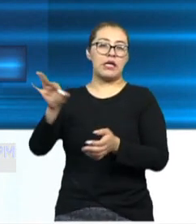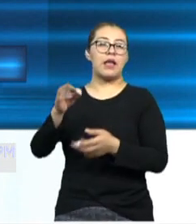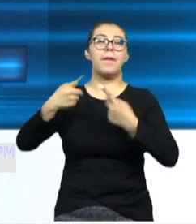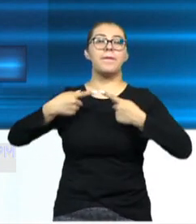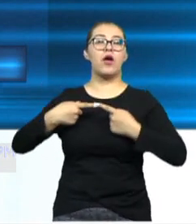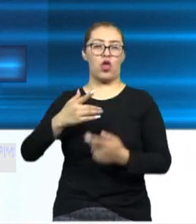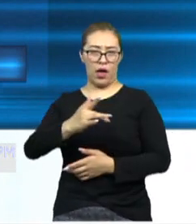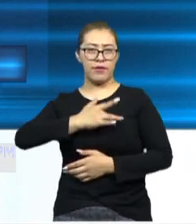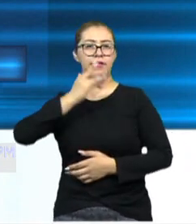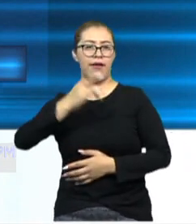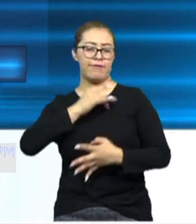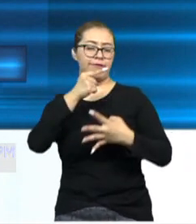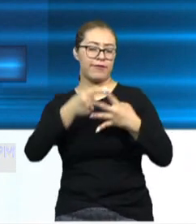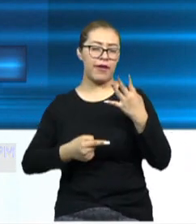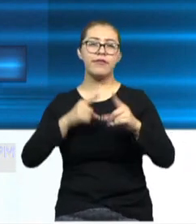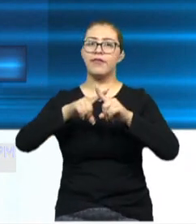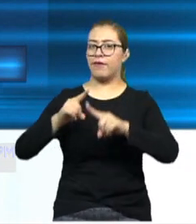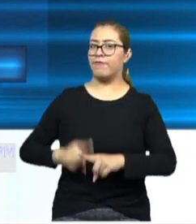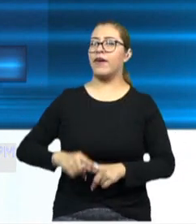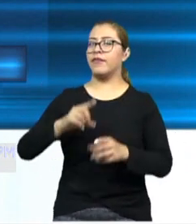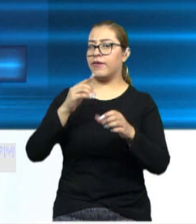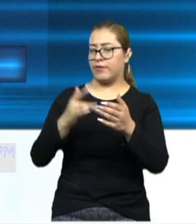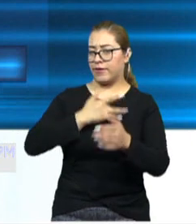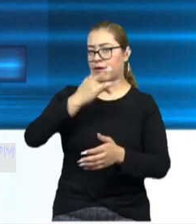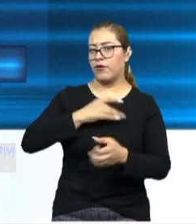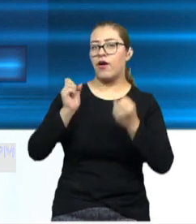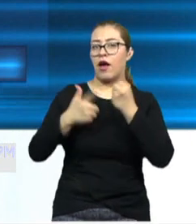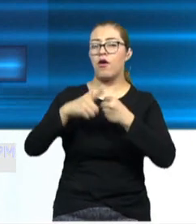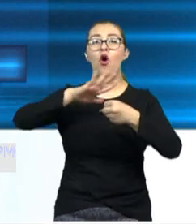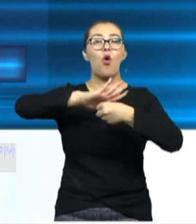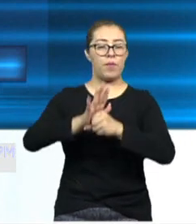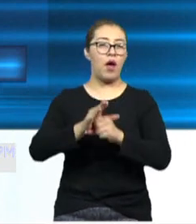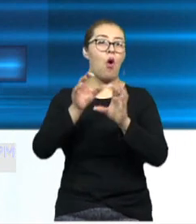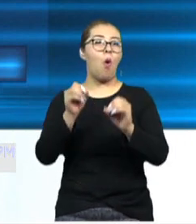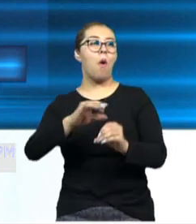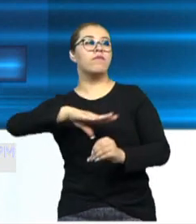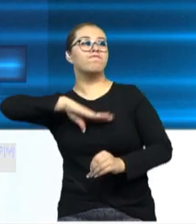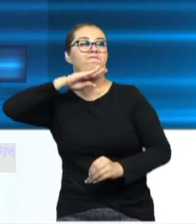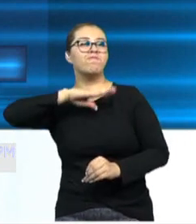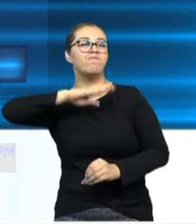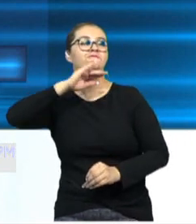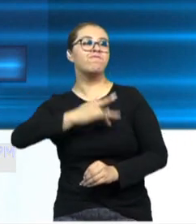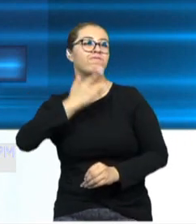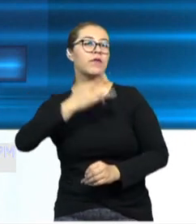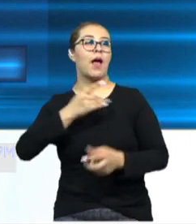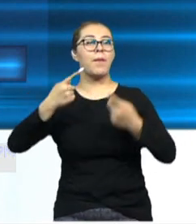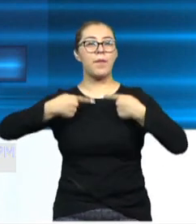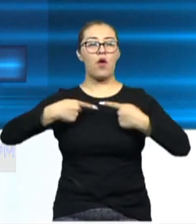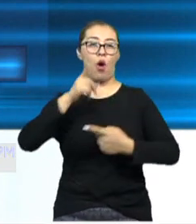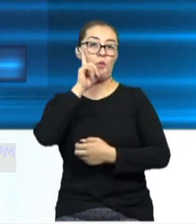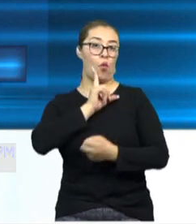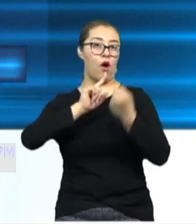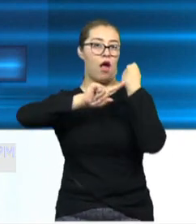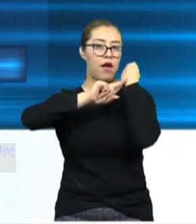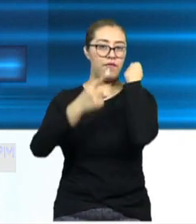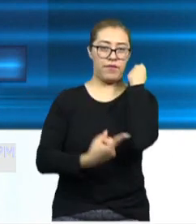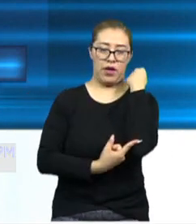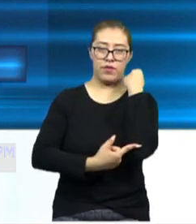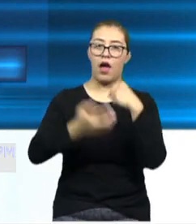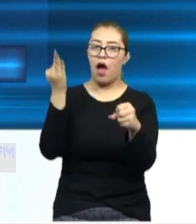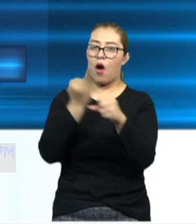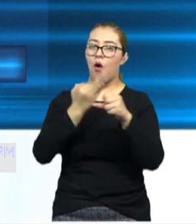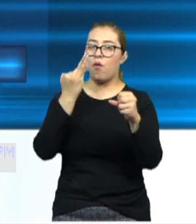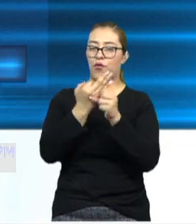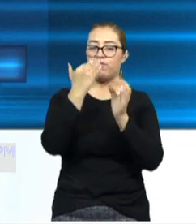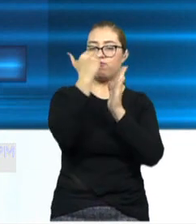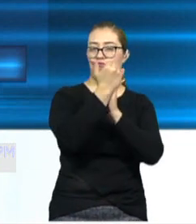asintomático en la mujer embarazada. Esto es un consenso que ya se está dando a nivel internacional. Tenemos ya un lineamiento